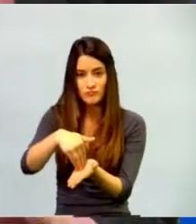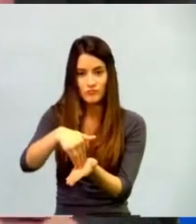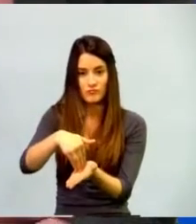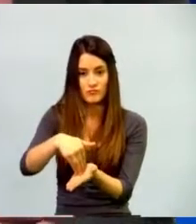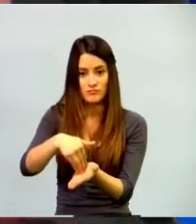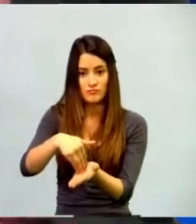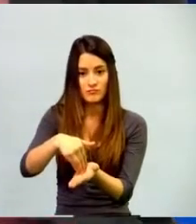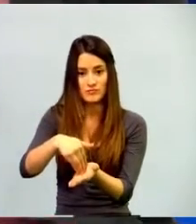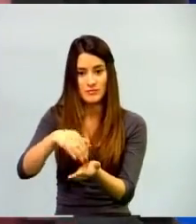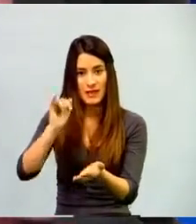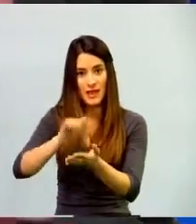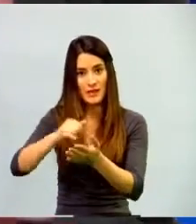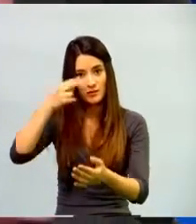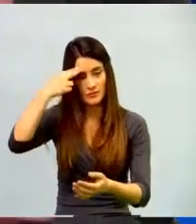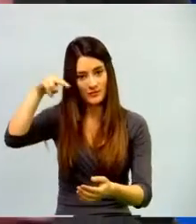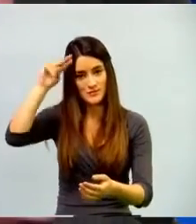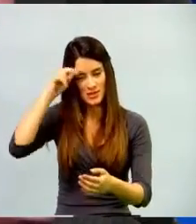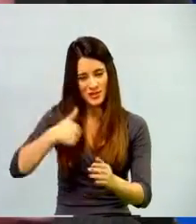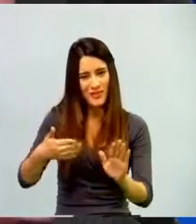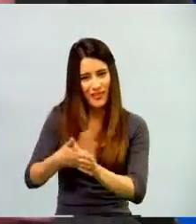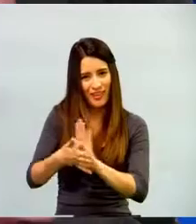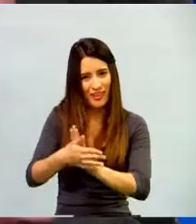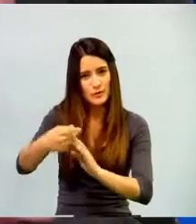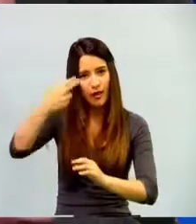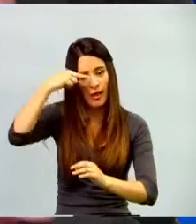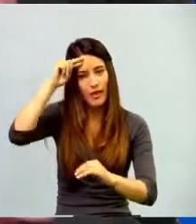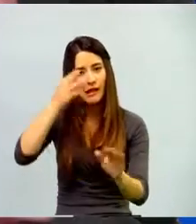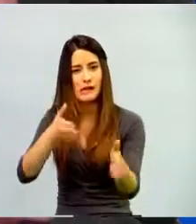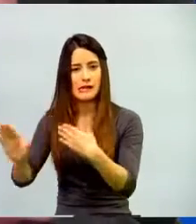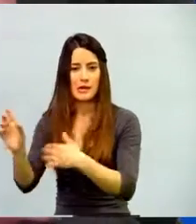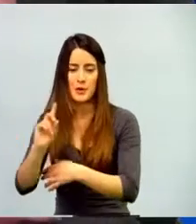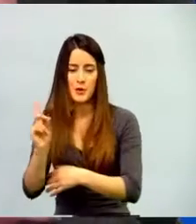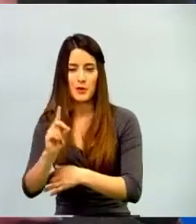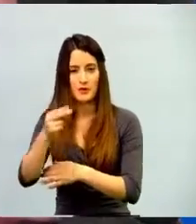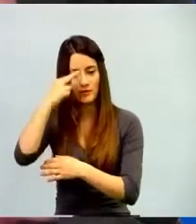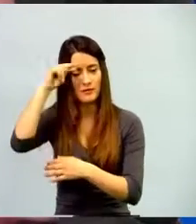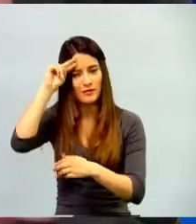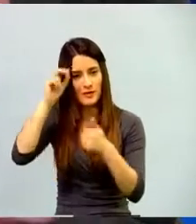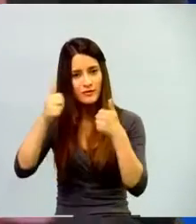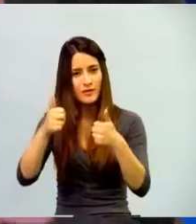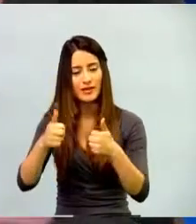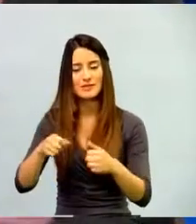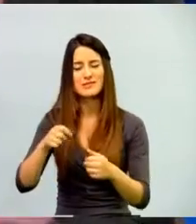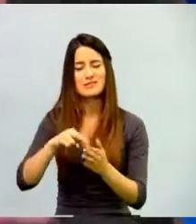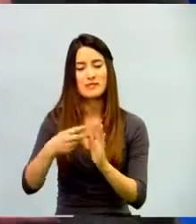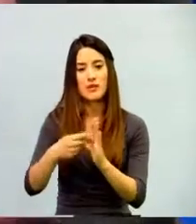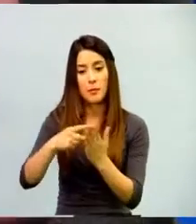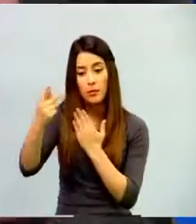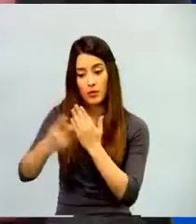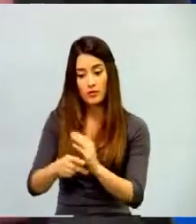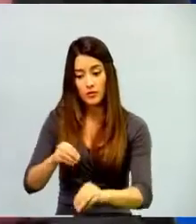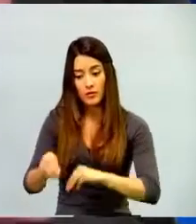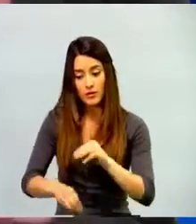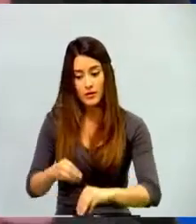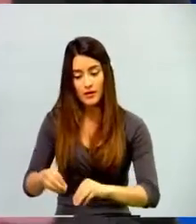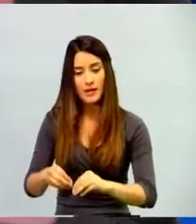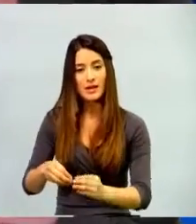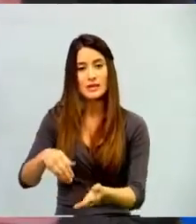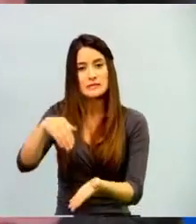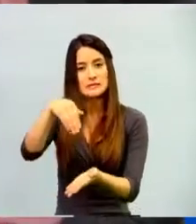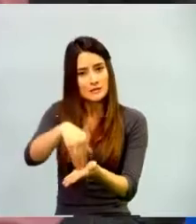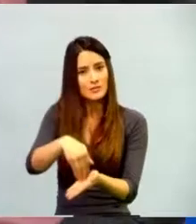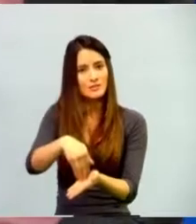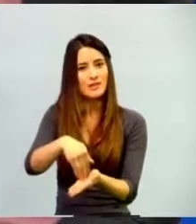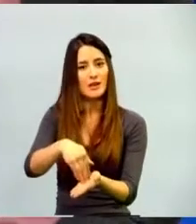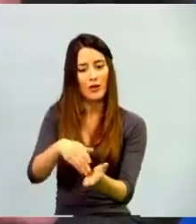que esa es la interpretación que hay darle a mi explicación inicial. Hay que hacer los sostenibles para que impacten realmente la institución y no queden